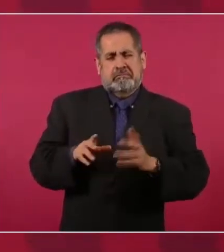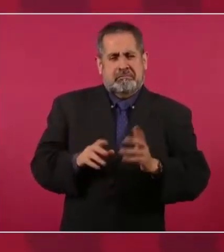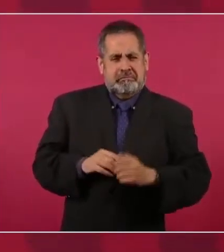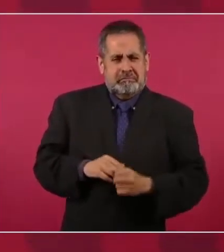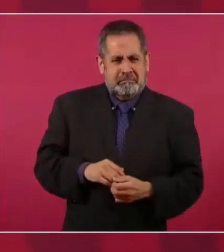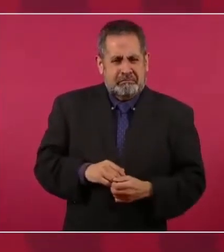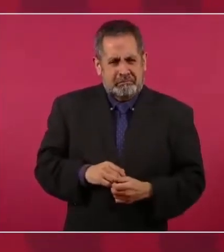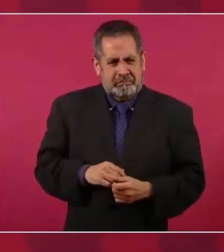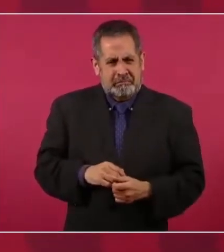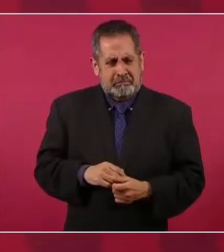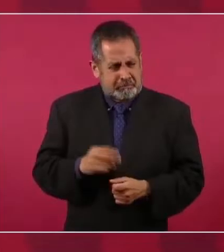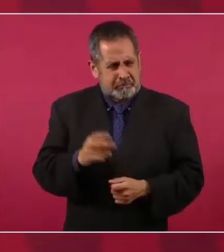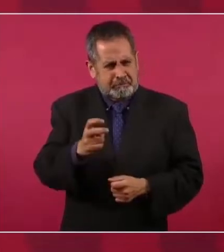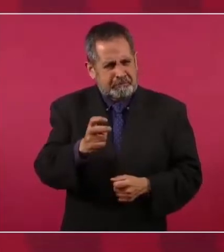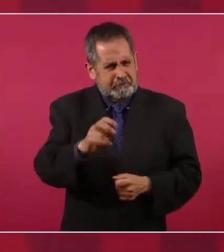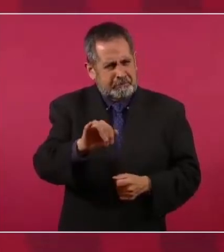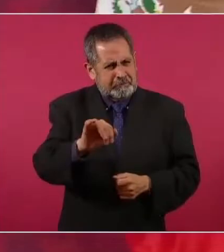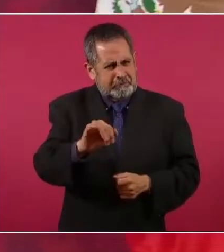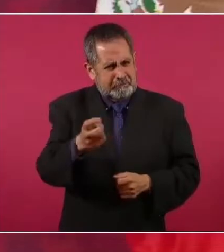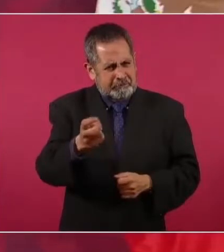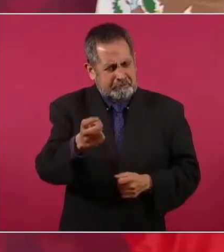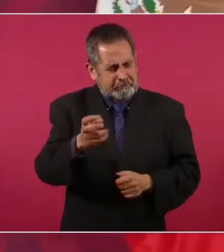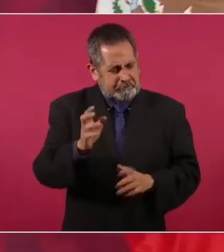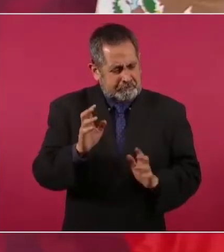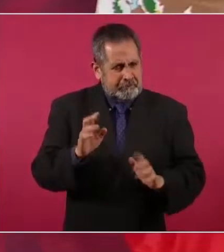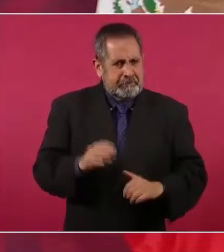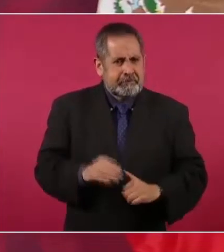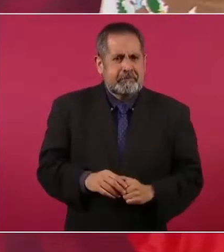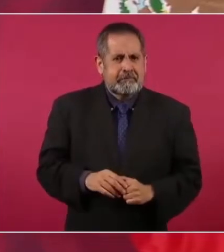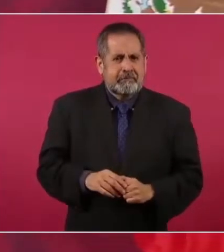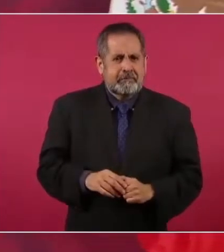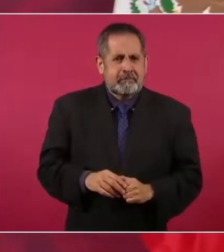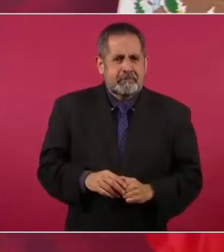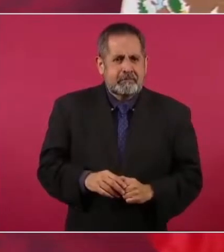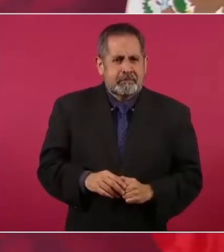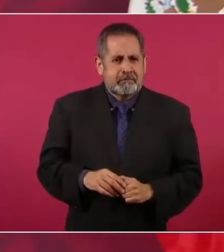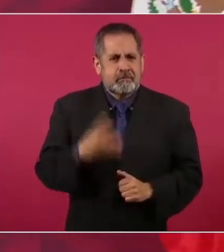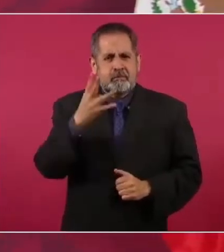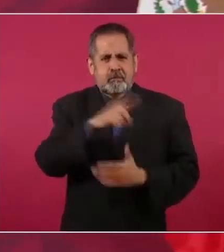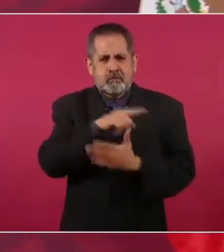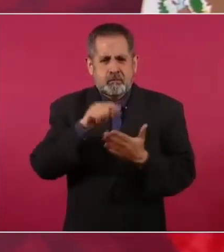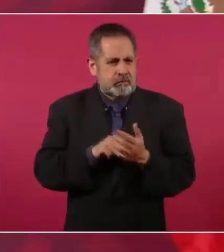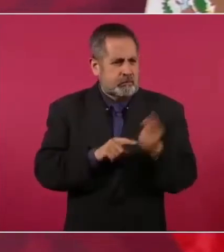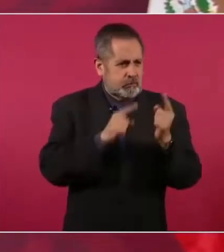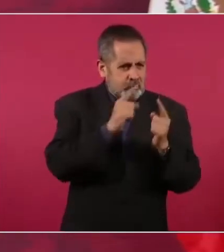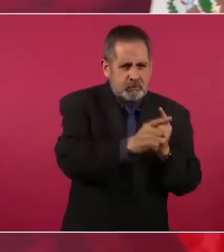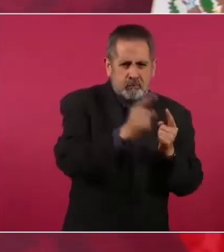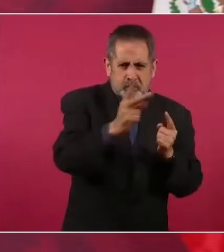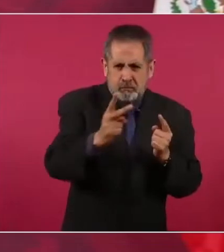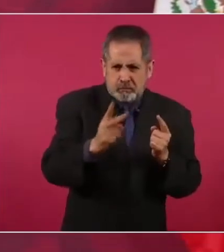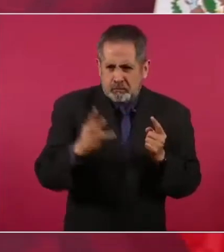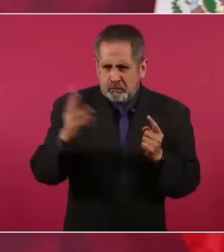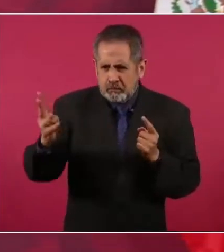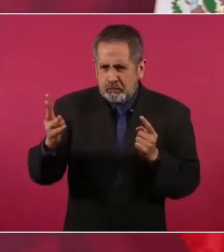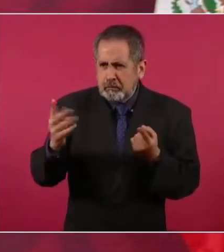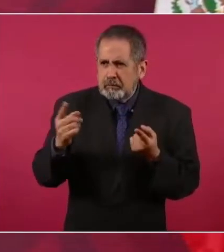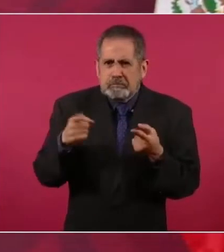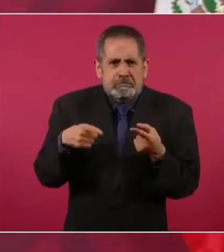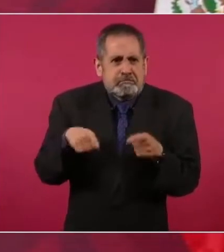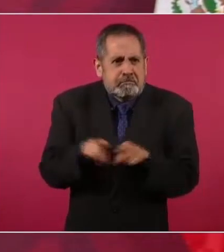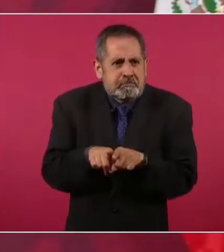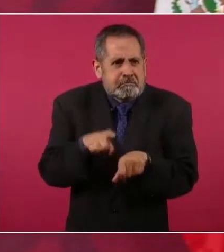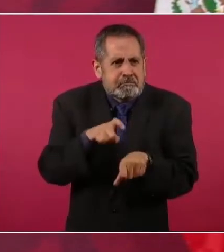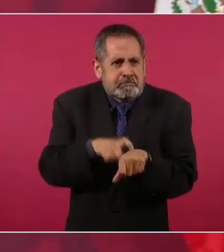Sí, sí, sí, sí, sí, Y cuatro lugares distintos al mismo tiempo,